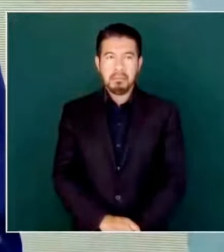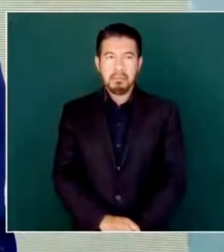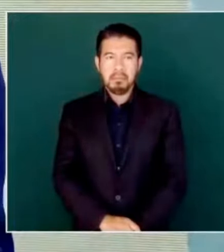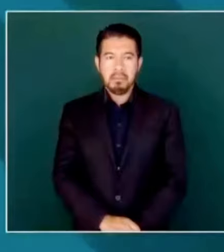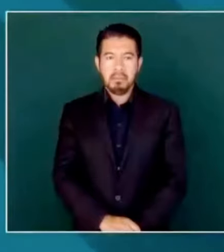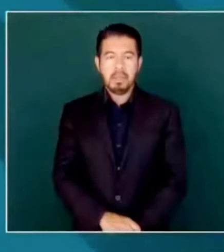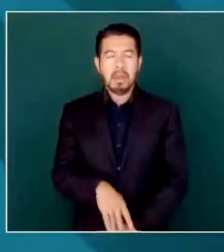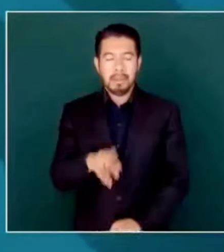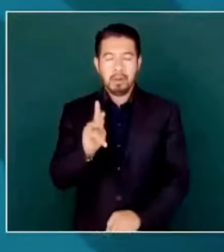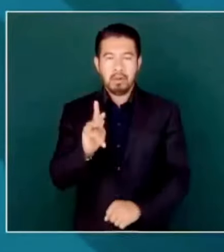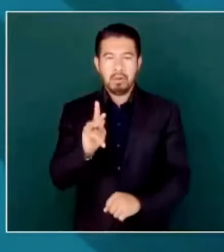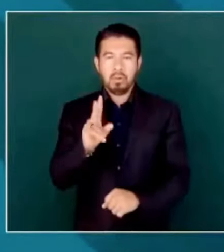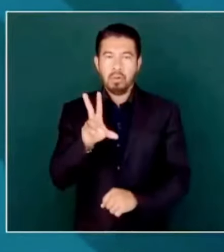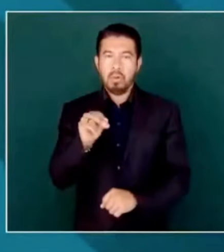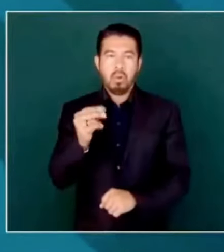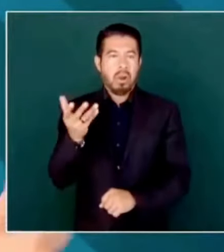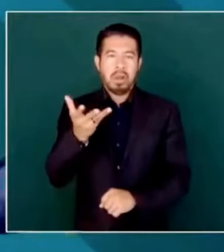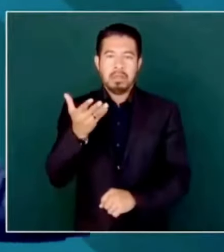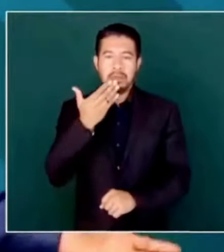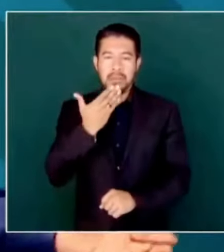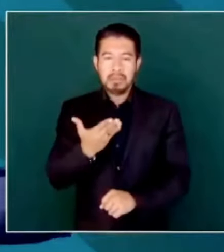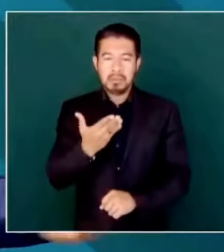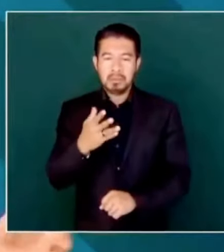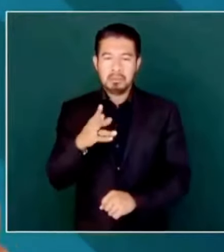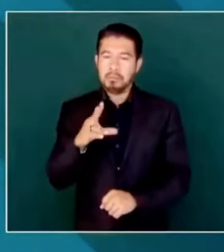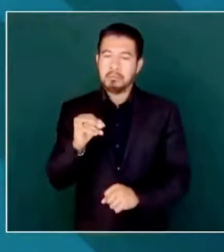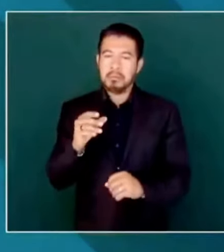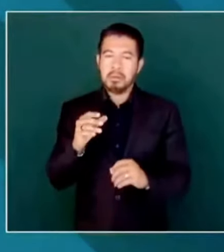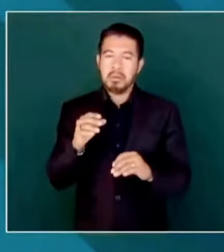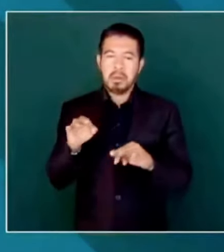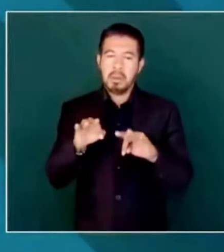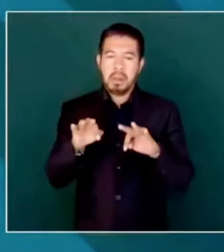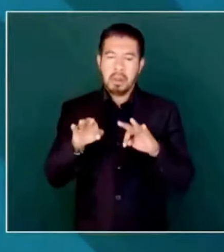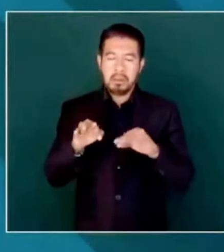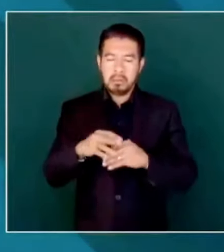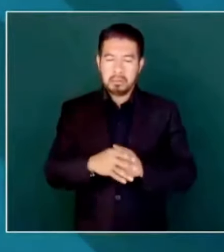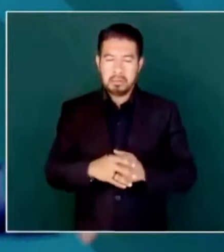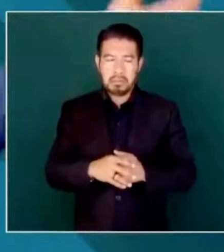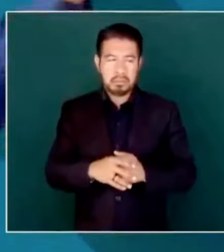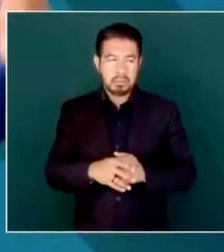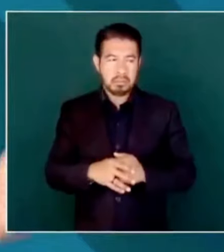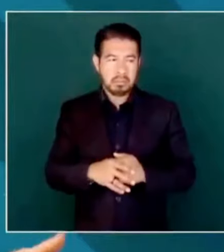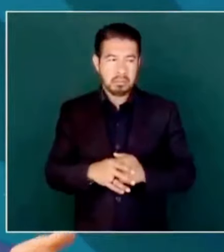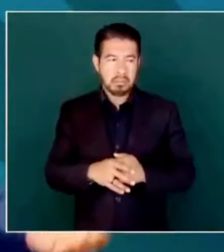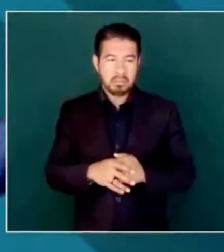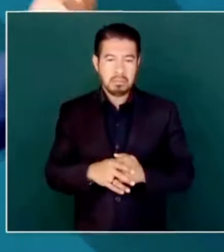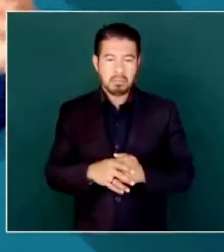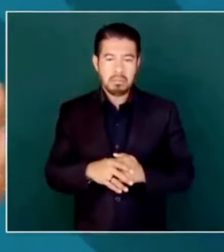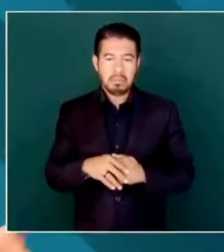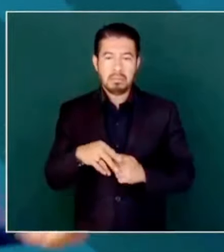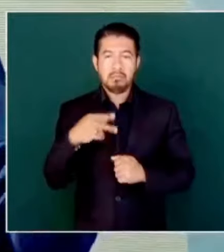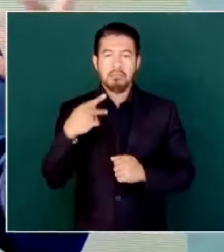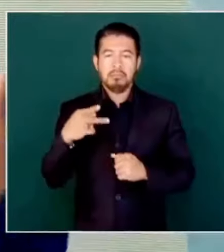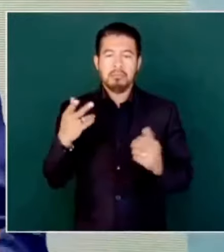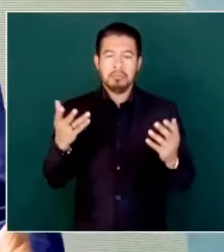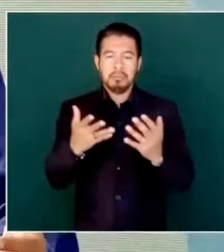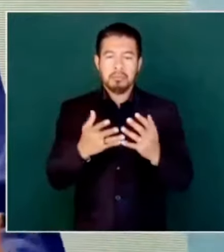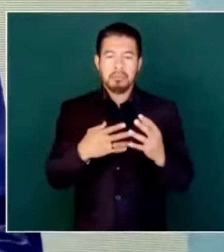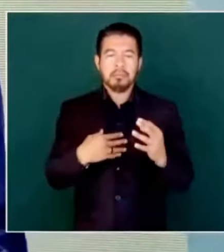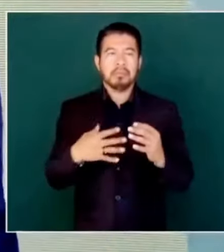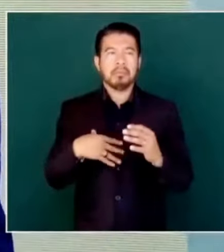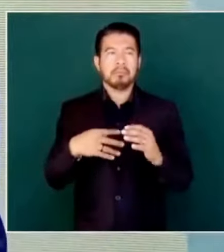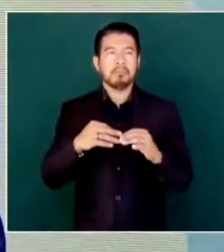no trabajaron y para lograr una transformación de manera